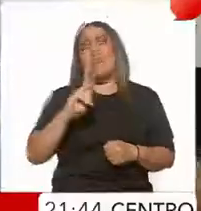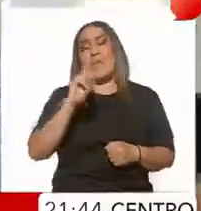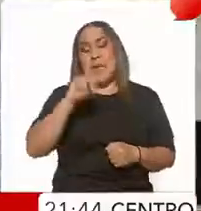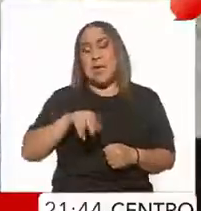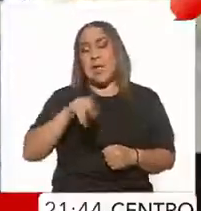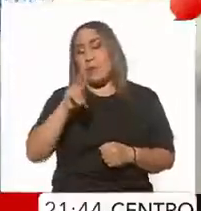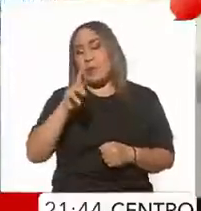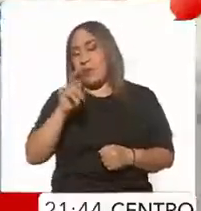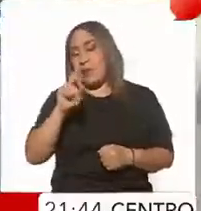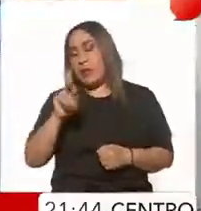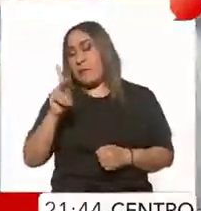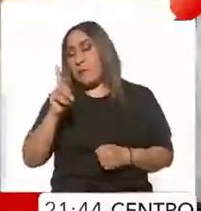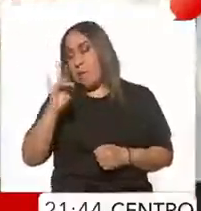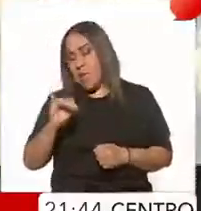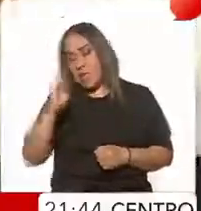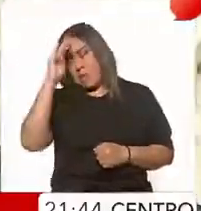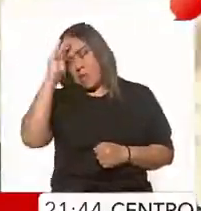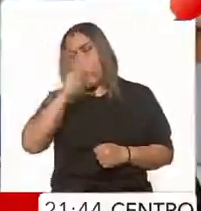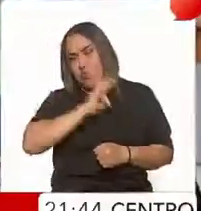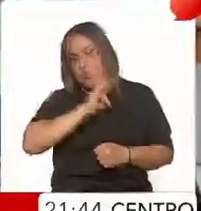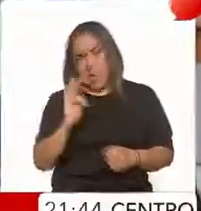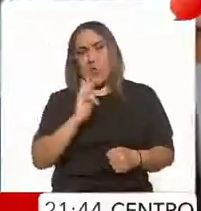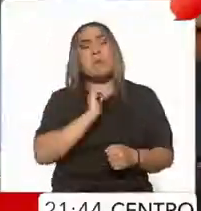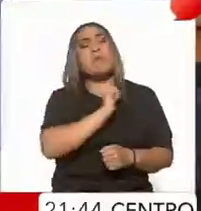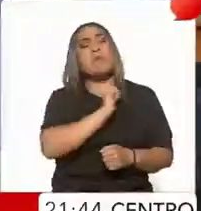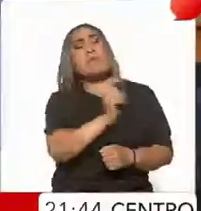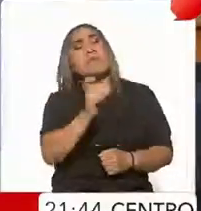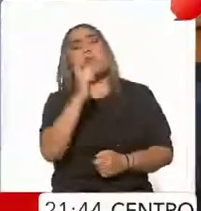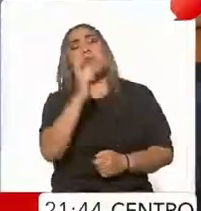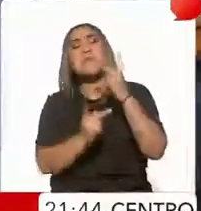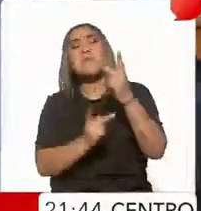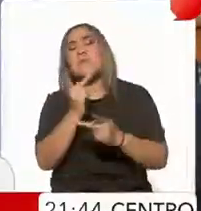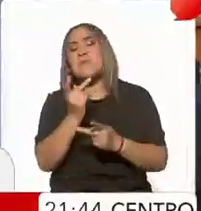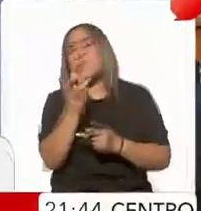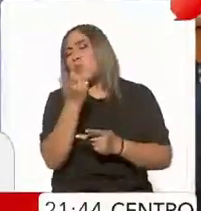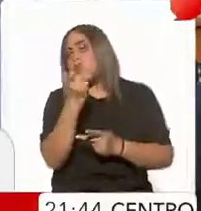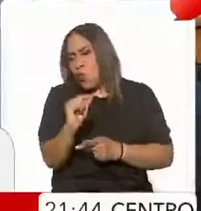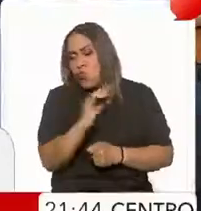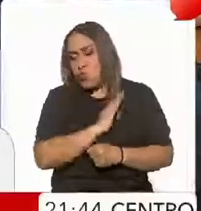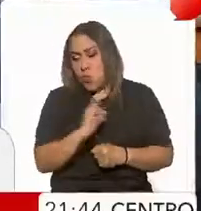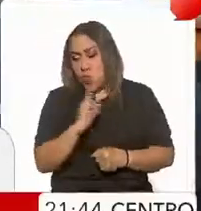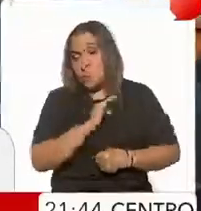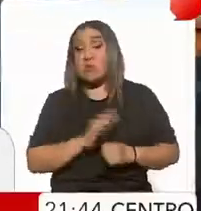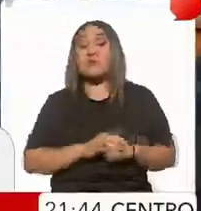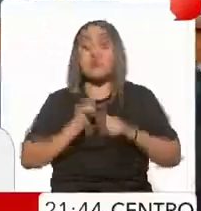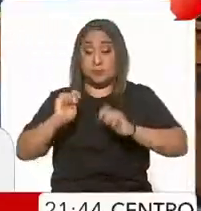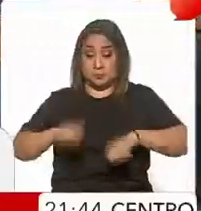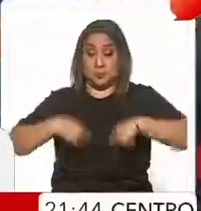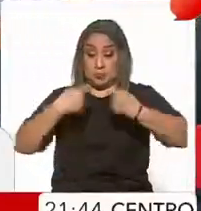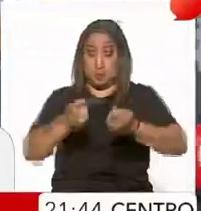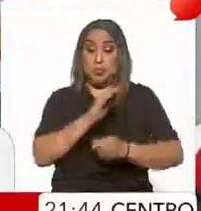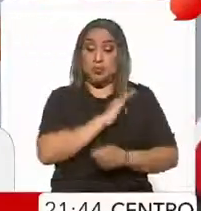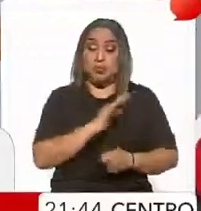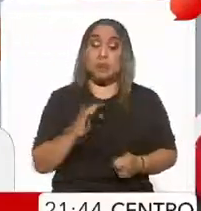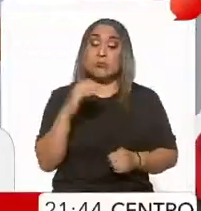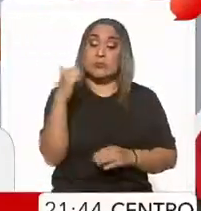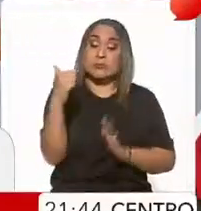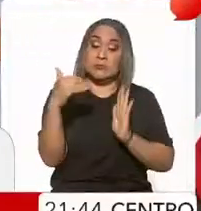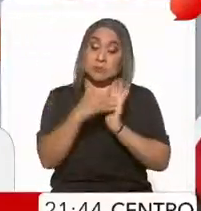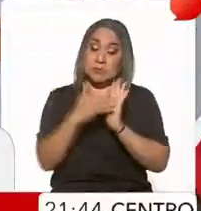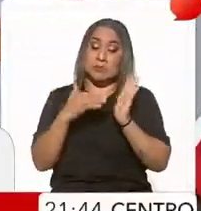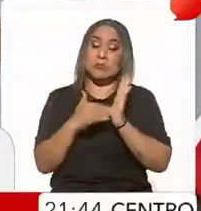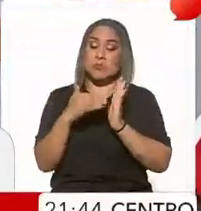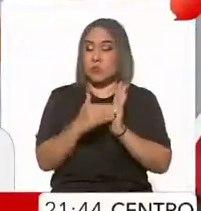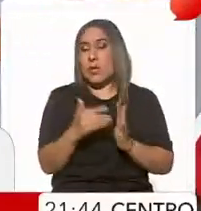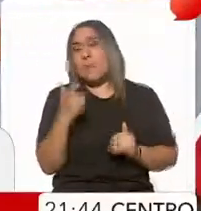PRI se comprometió a dar microcréditos. Vamos a otorgar seis mil millones de pesos